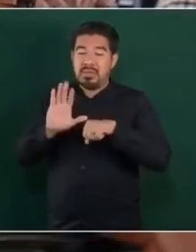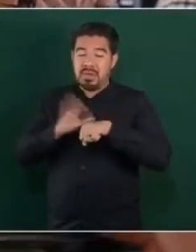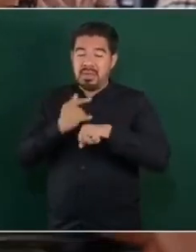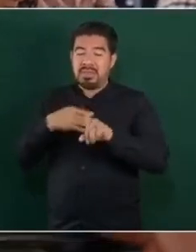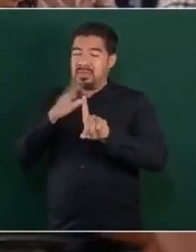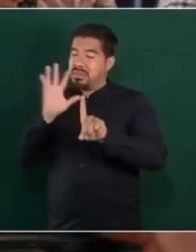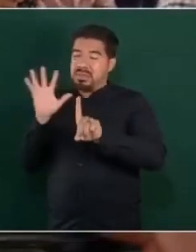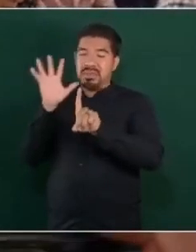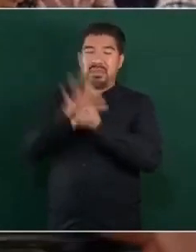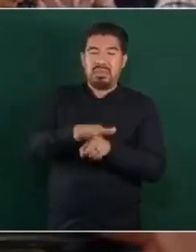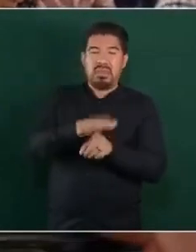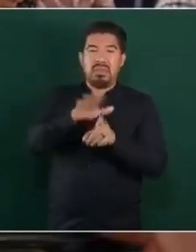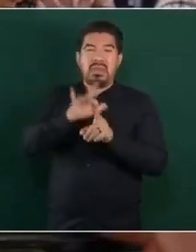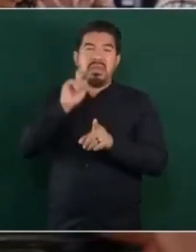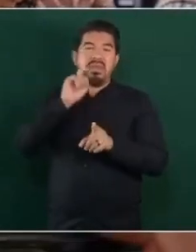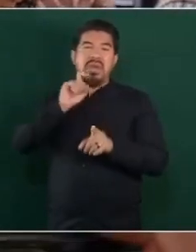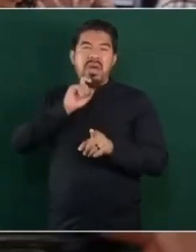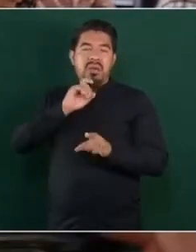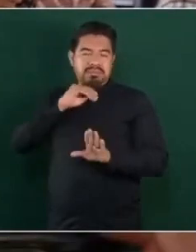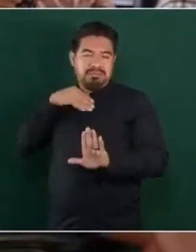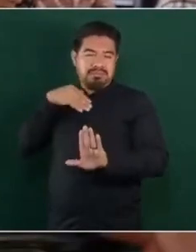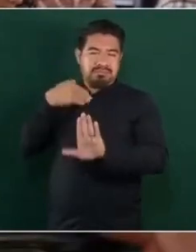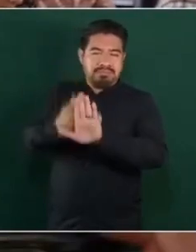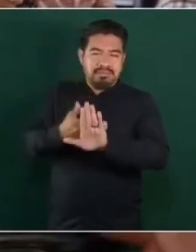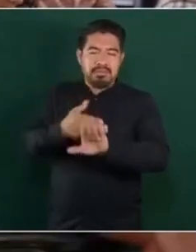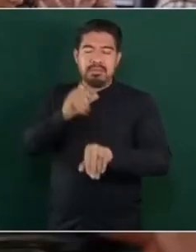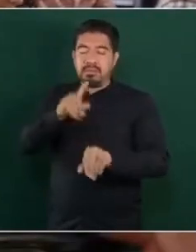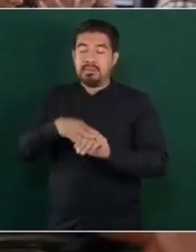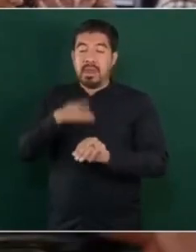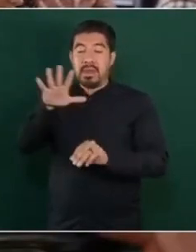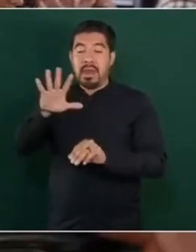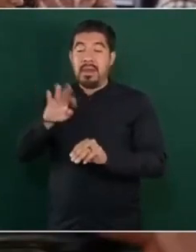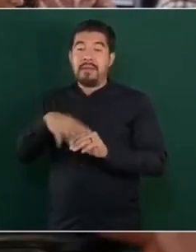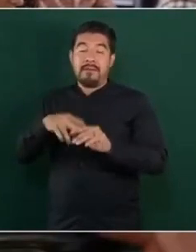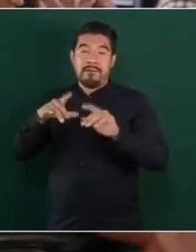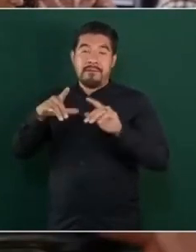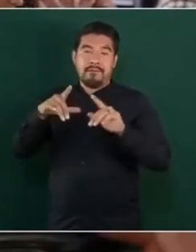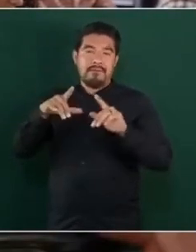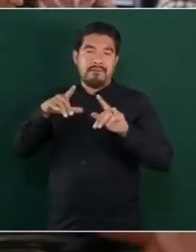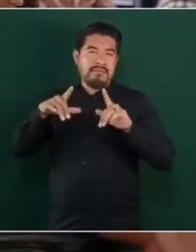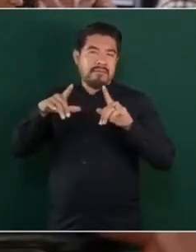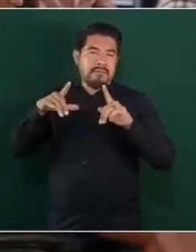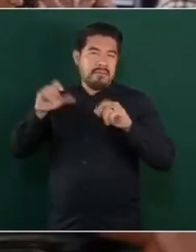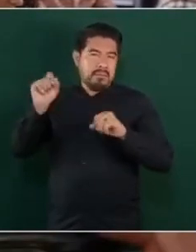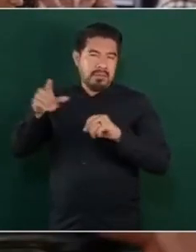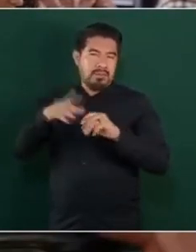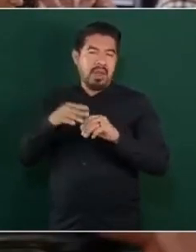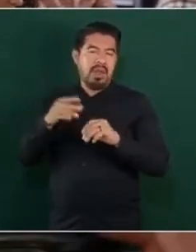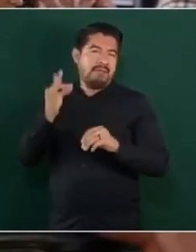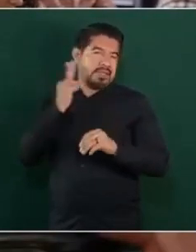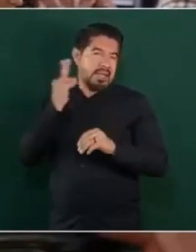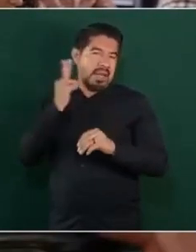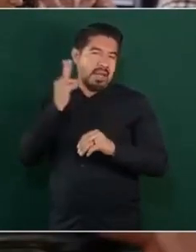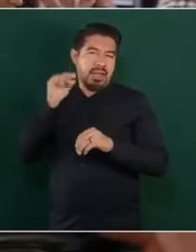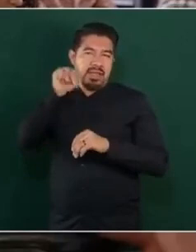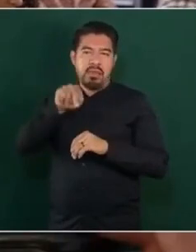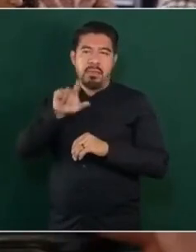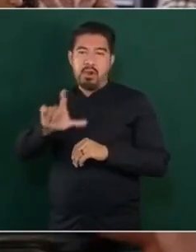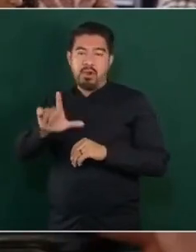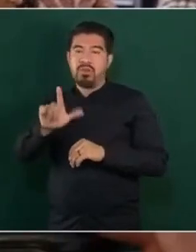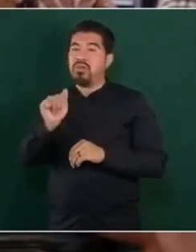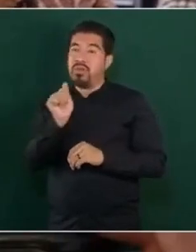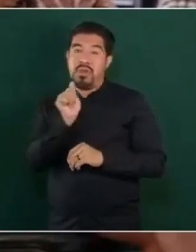Y en la fiscalía allá de Nuevo León, yo sé que es estatal este tema, pues no hay ni